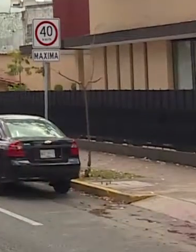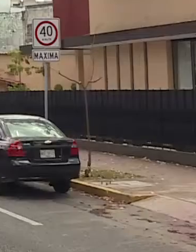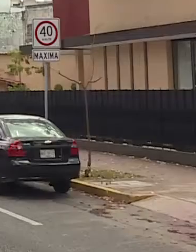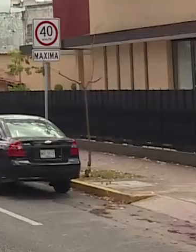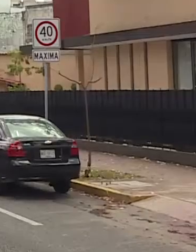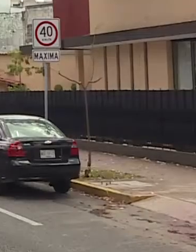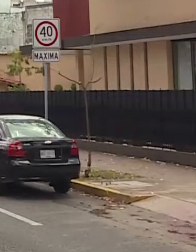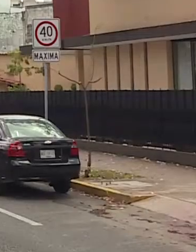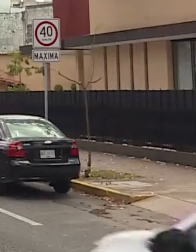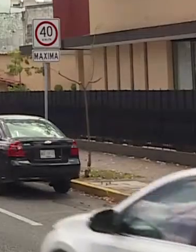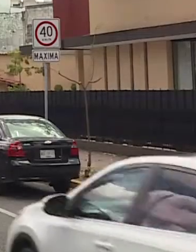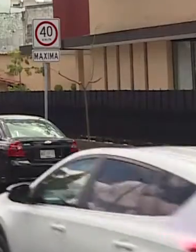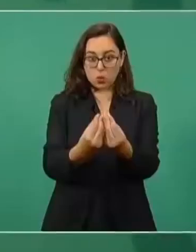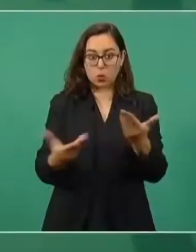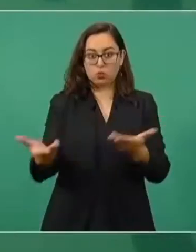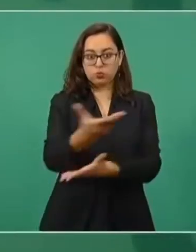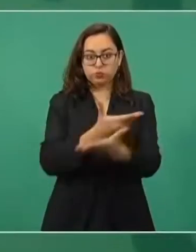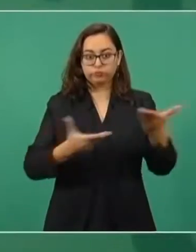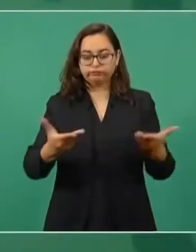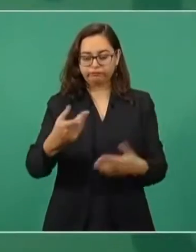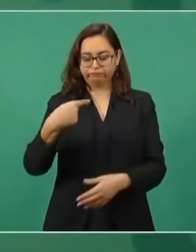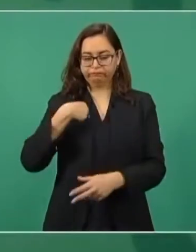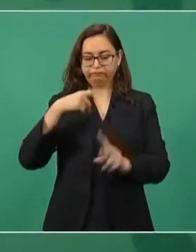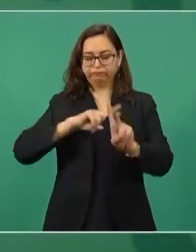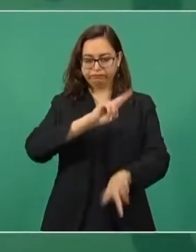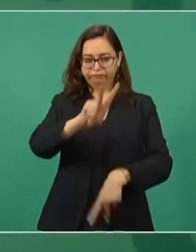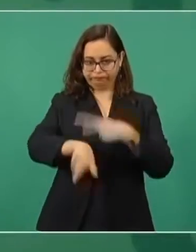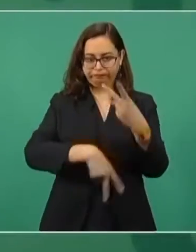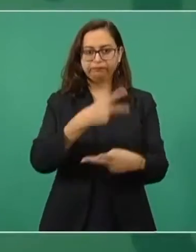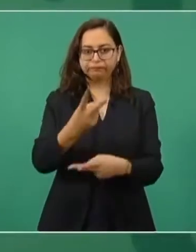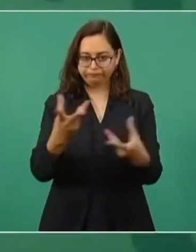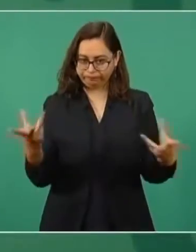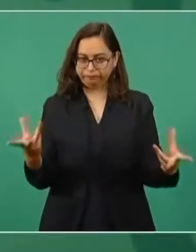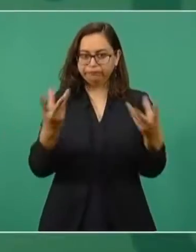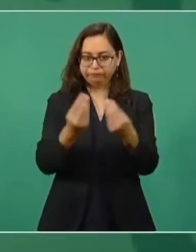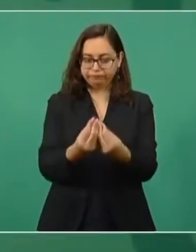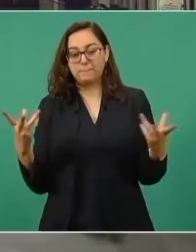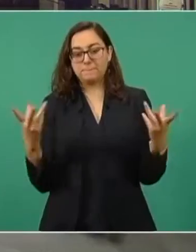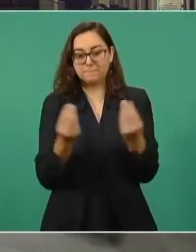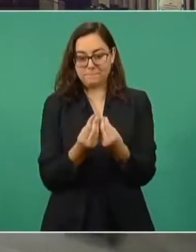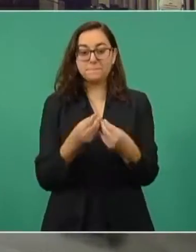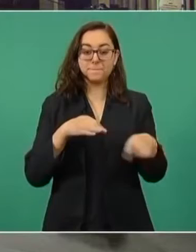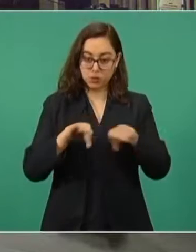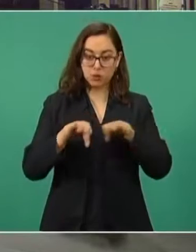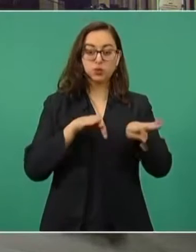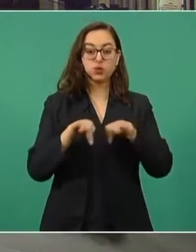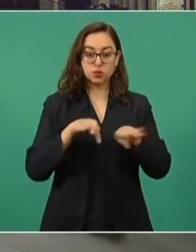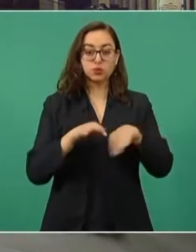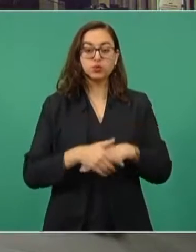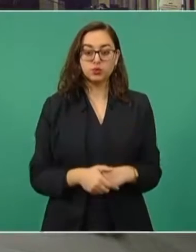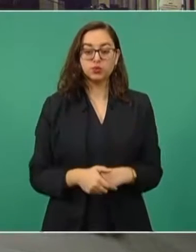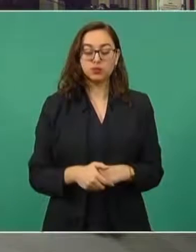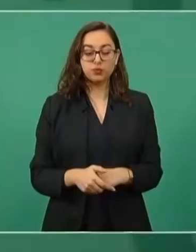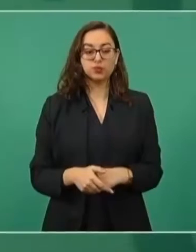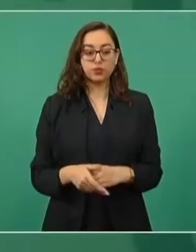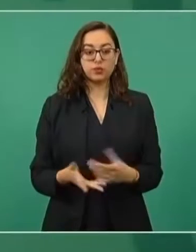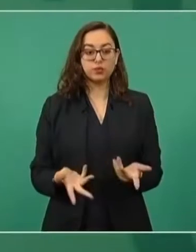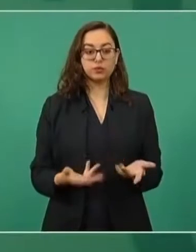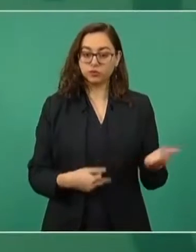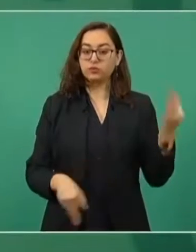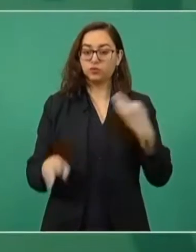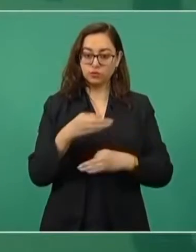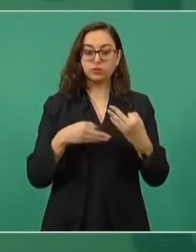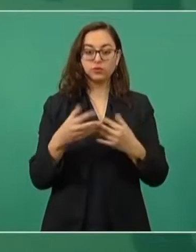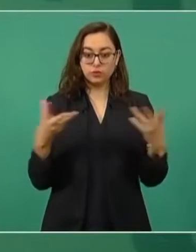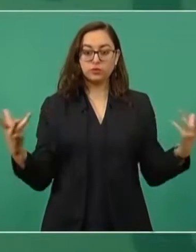conjunto con los gobiernos estatales y municipales. Con todos los gobernadores vamos a estar el día